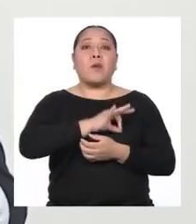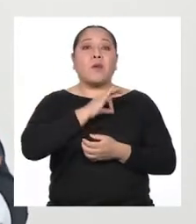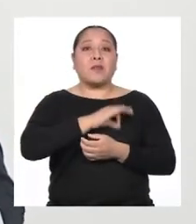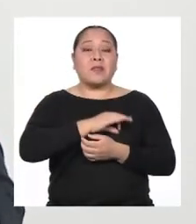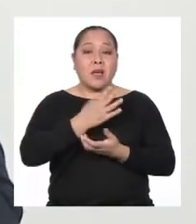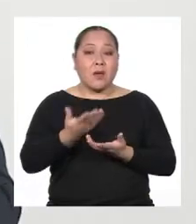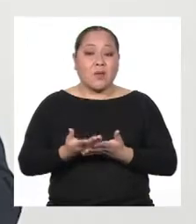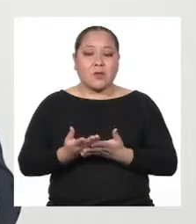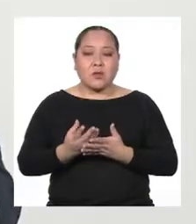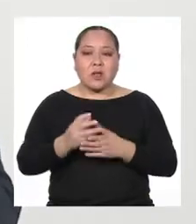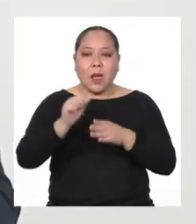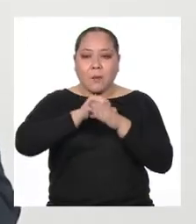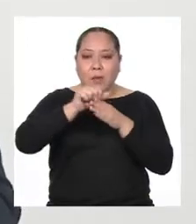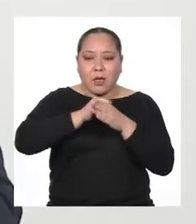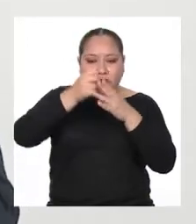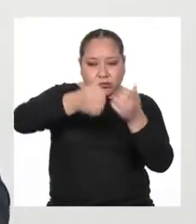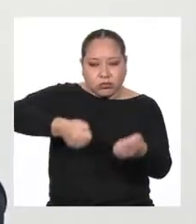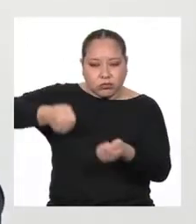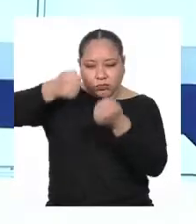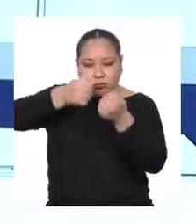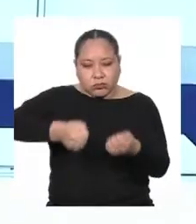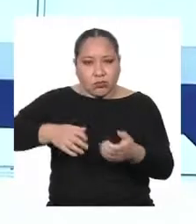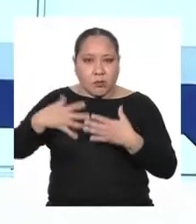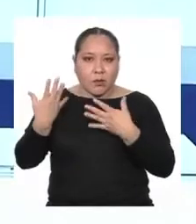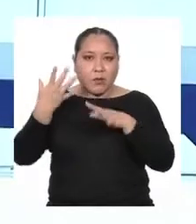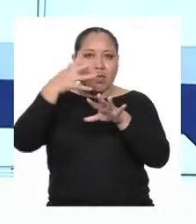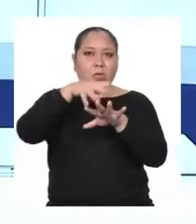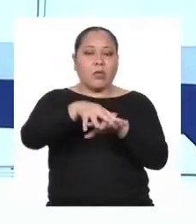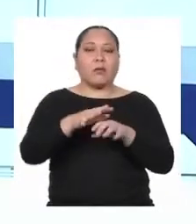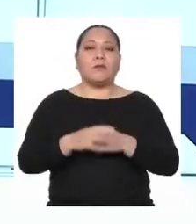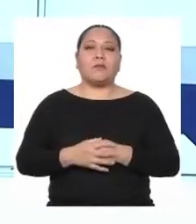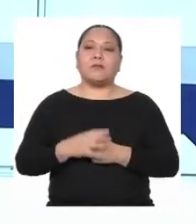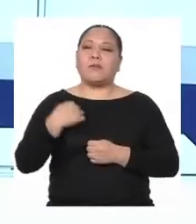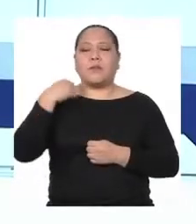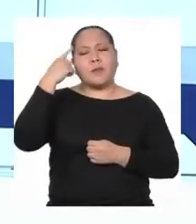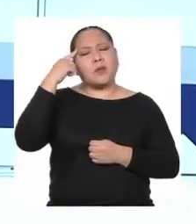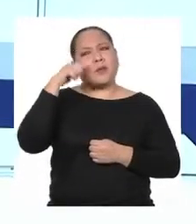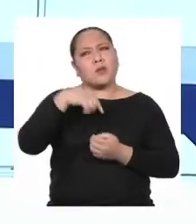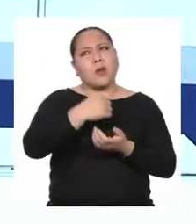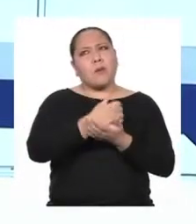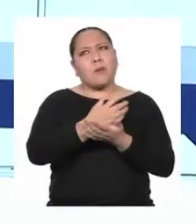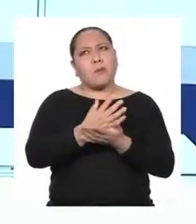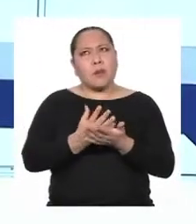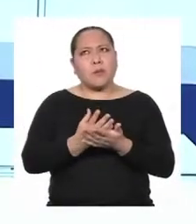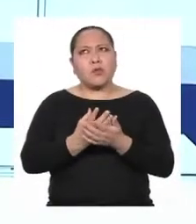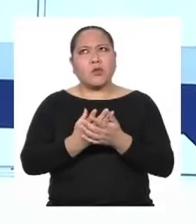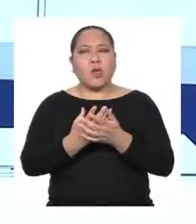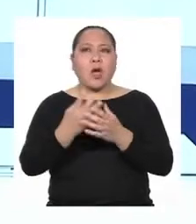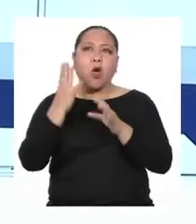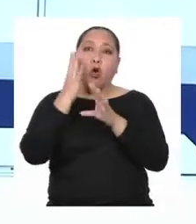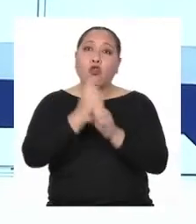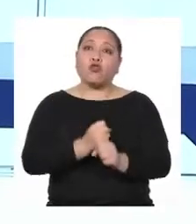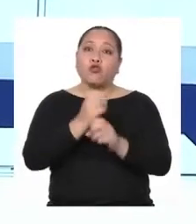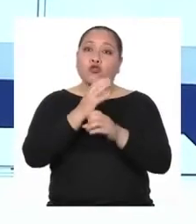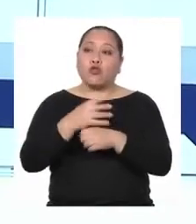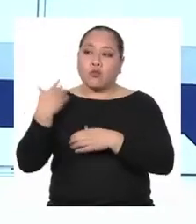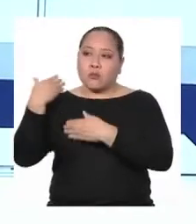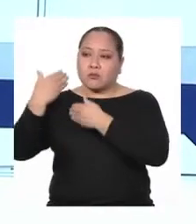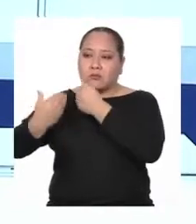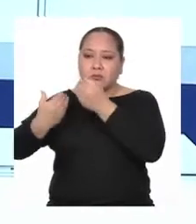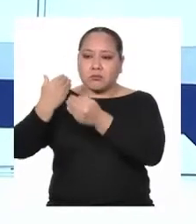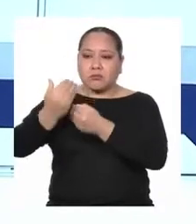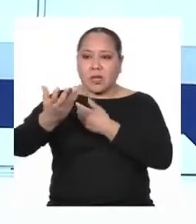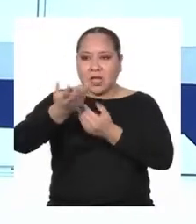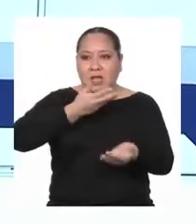prácticas agrícolas para integrarnos? Creo que es parte de una tradición heredada Que luego, al intercambiar